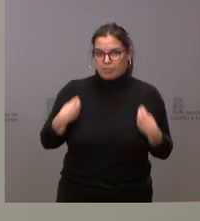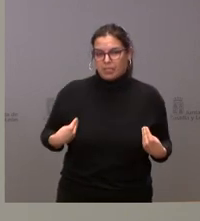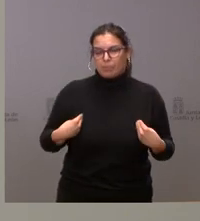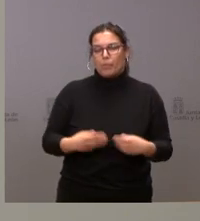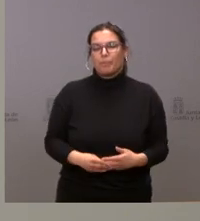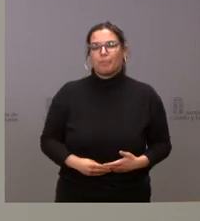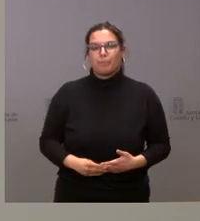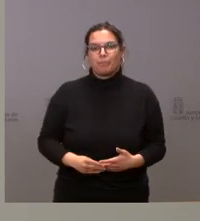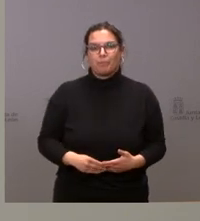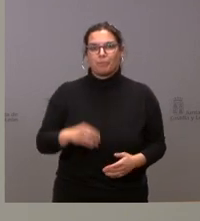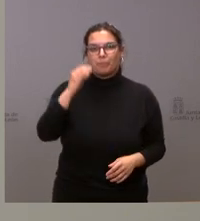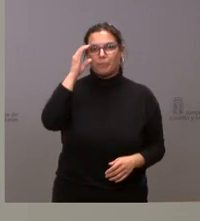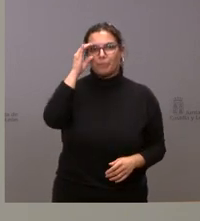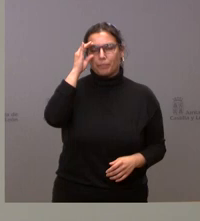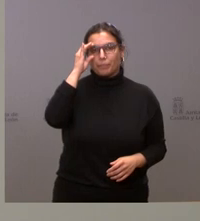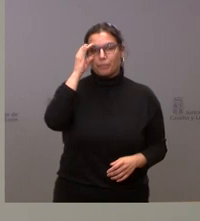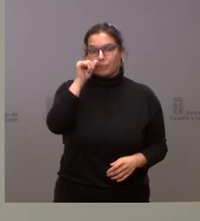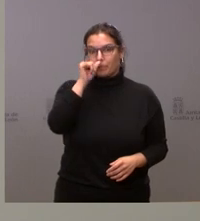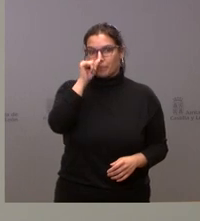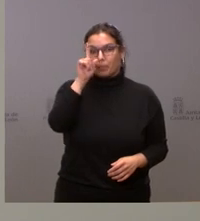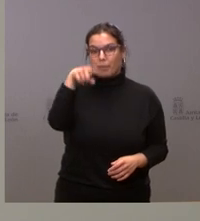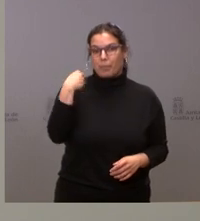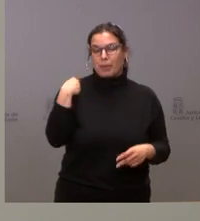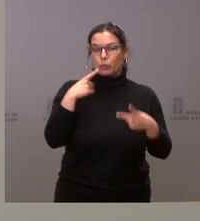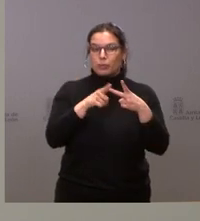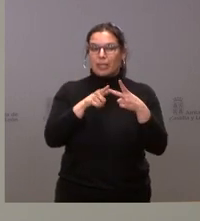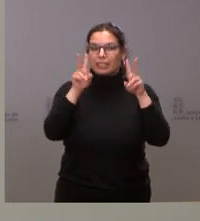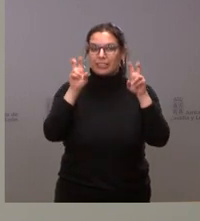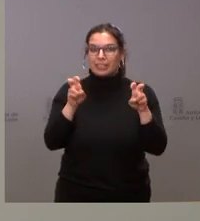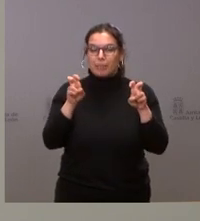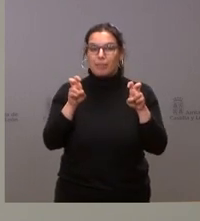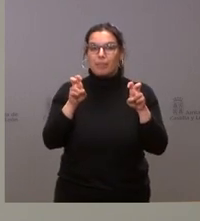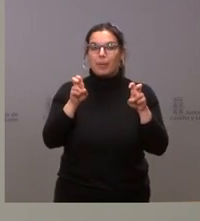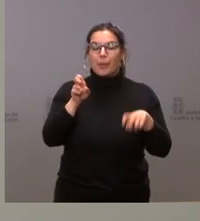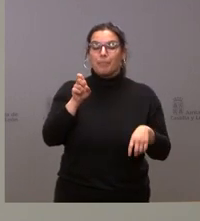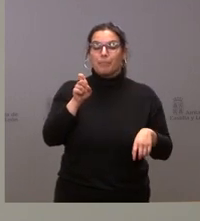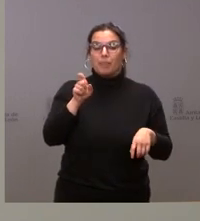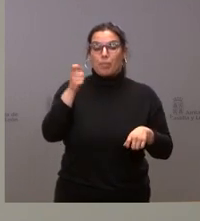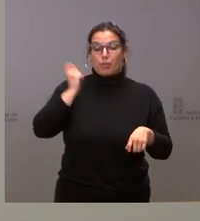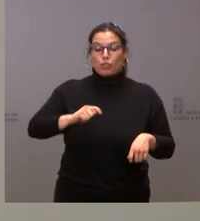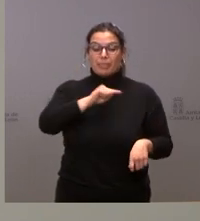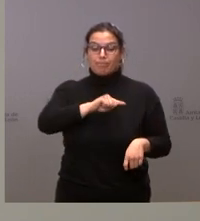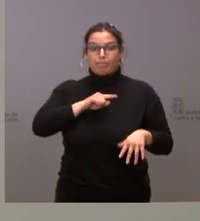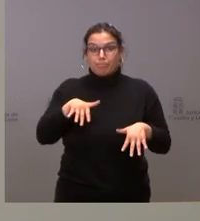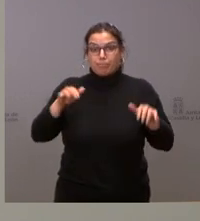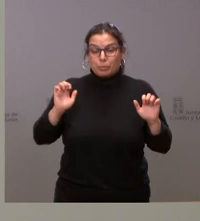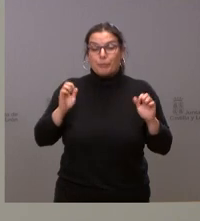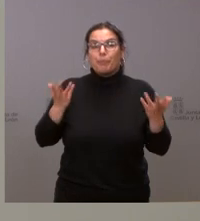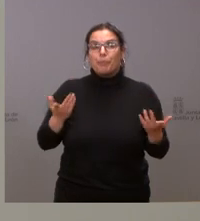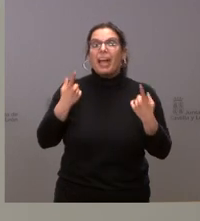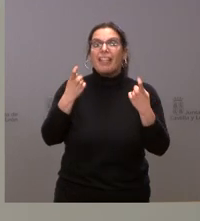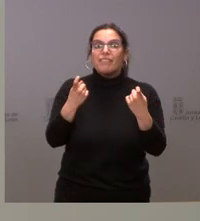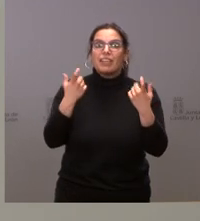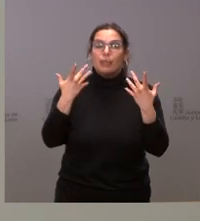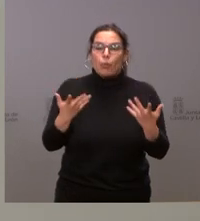en días precedentes. Preguntaba usted el caso de la objeción de conciencia. Pues aquí lo que hace falta es